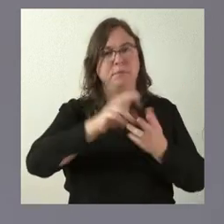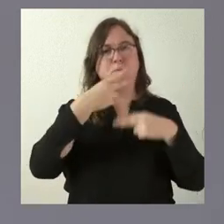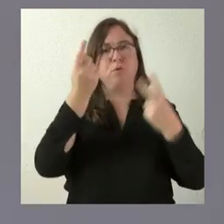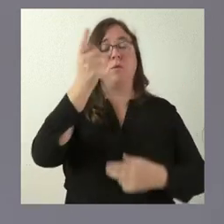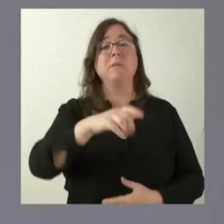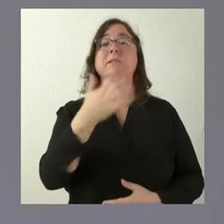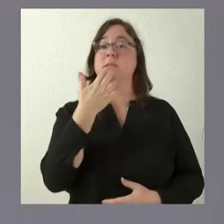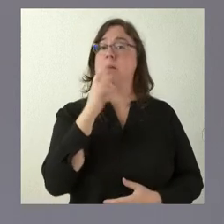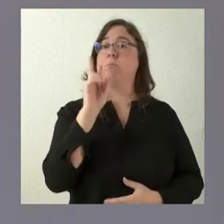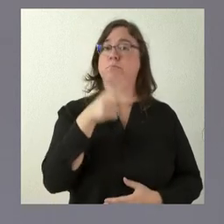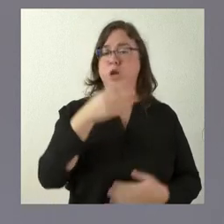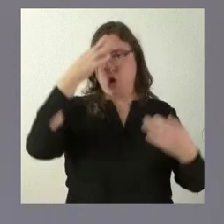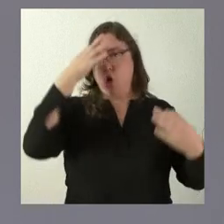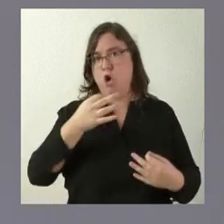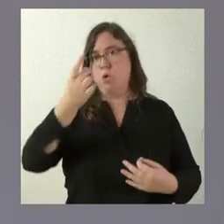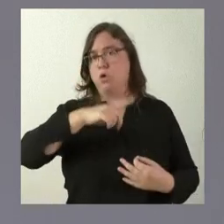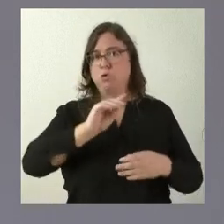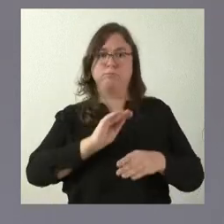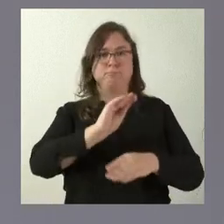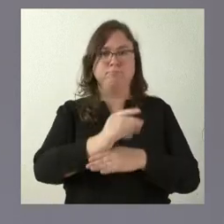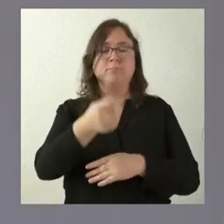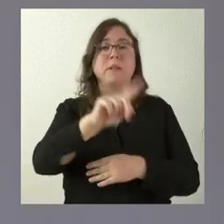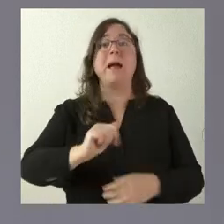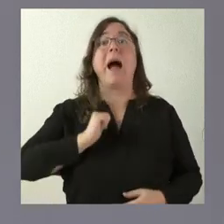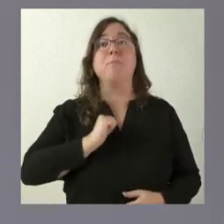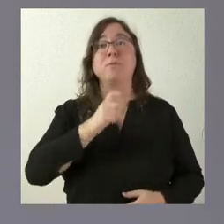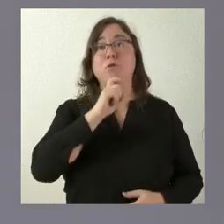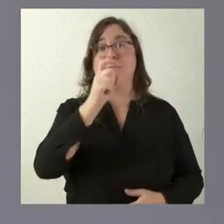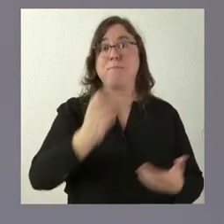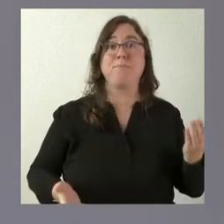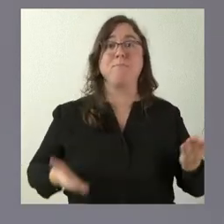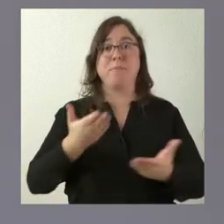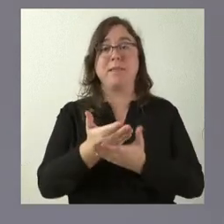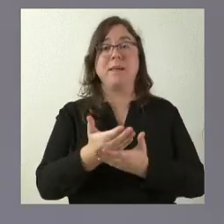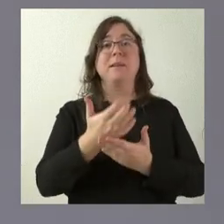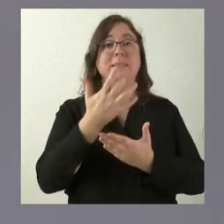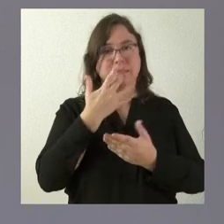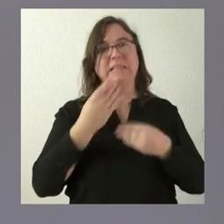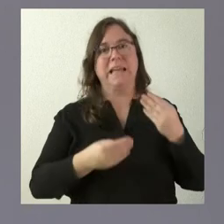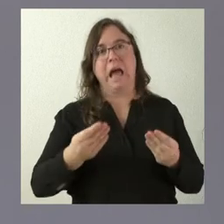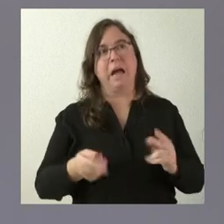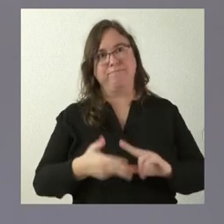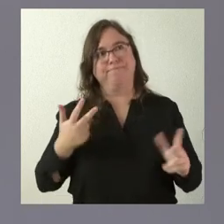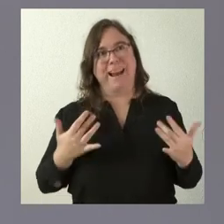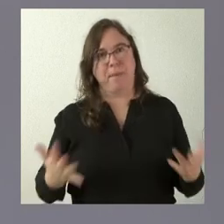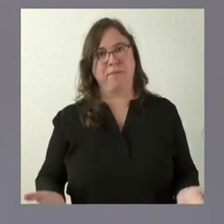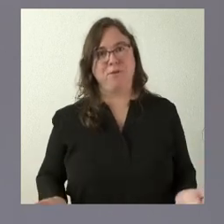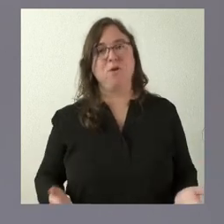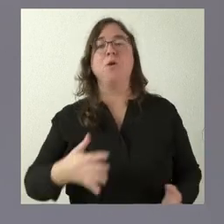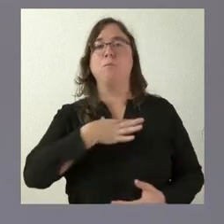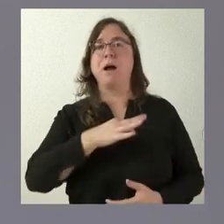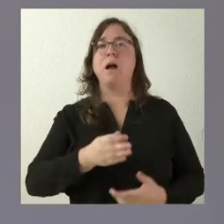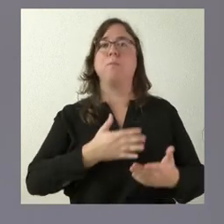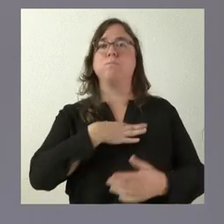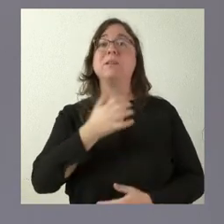sea así, lógicamente, nosotros lo vamos a extender. Aprovecho la ocasión para pedir que esto se haga y que se haga rápido a ser posible para que